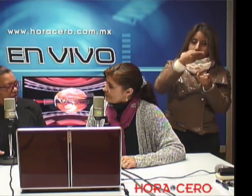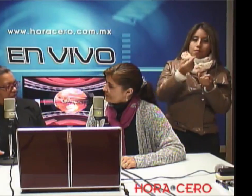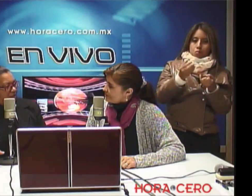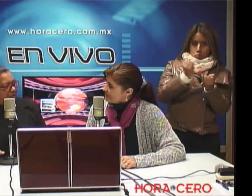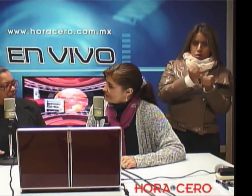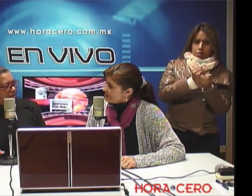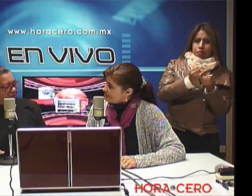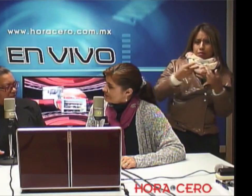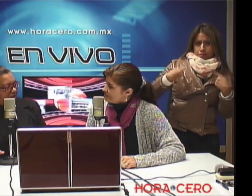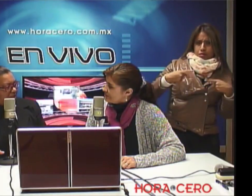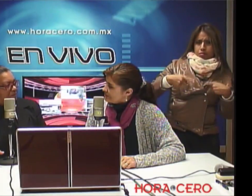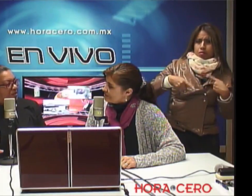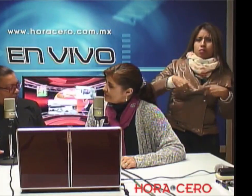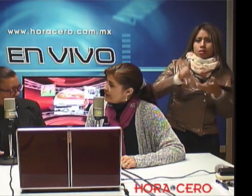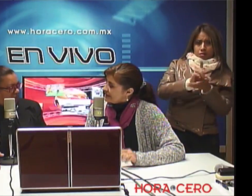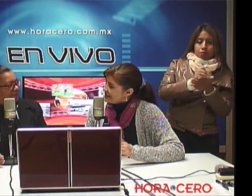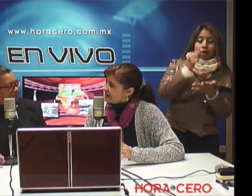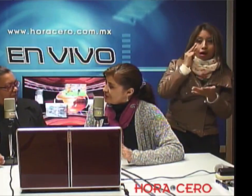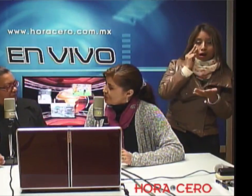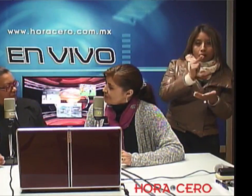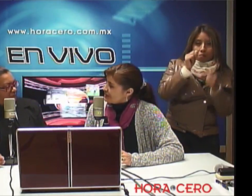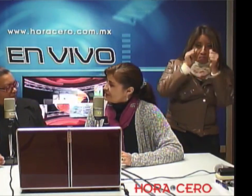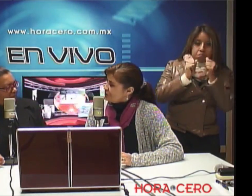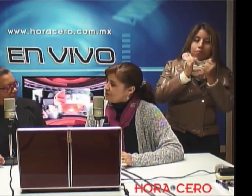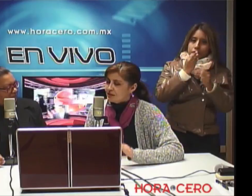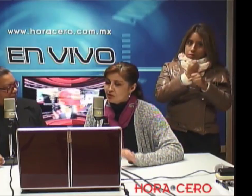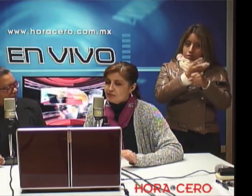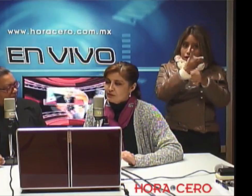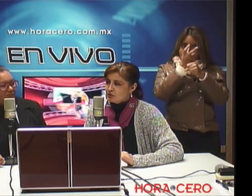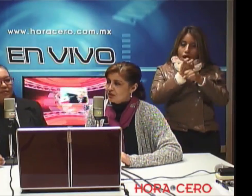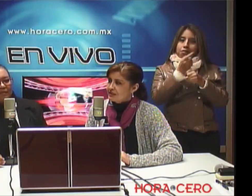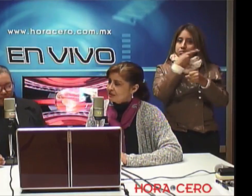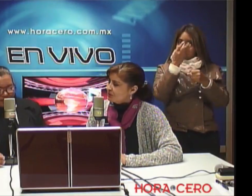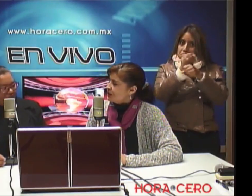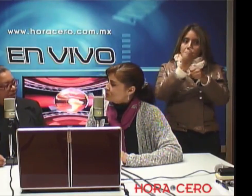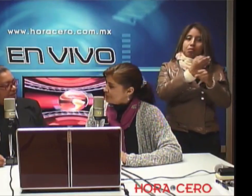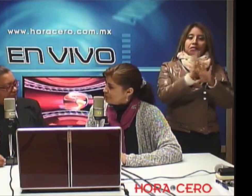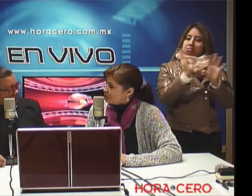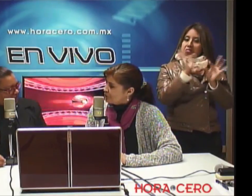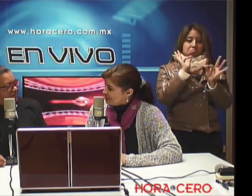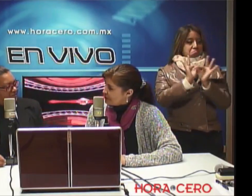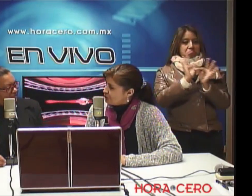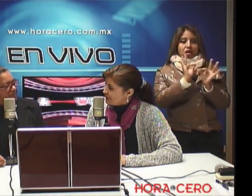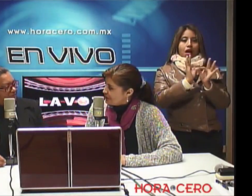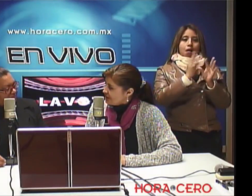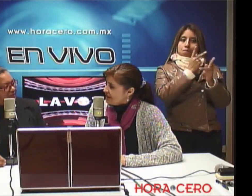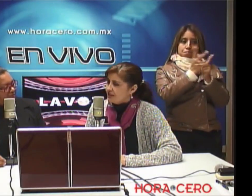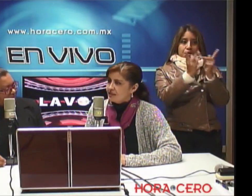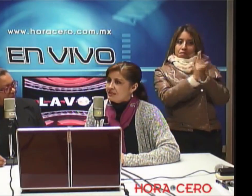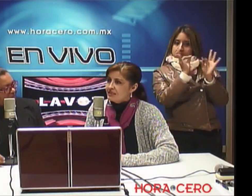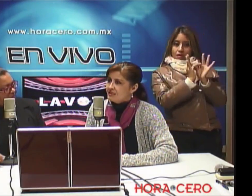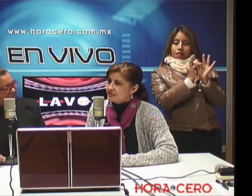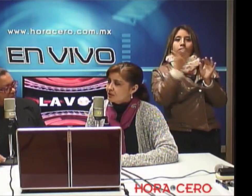personas con discapacidad visual. Es decir, esta es una invitación para todas las personas que han terminado sus estudios medio superior